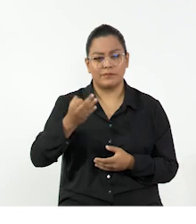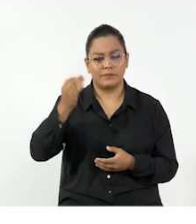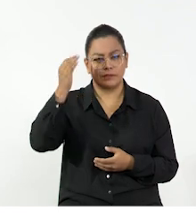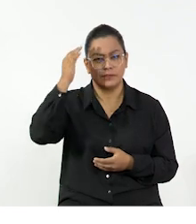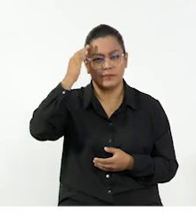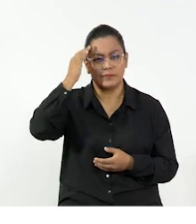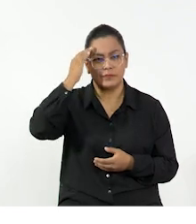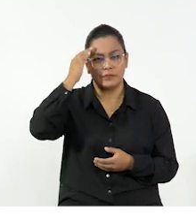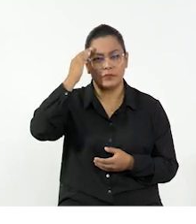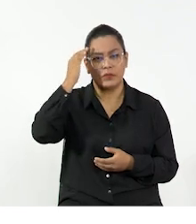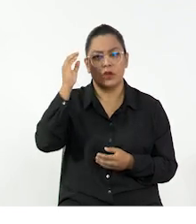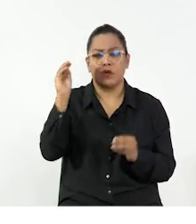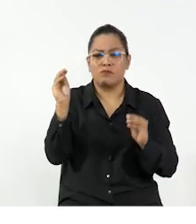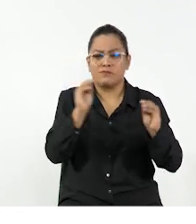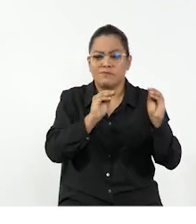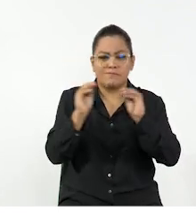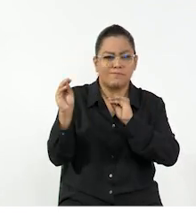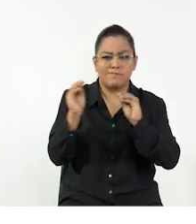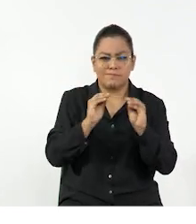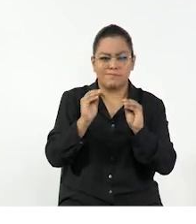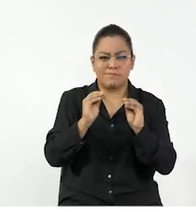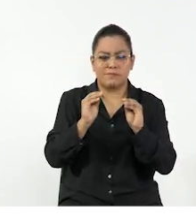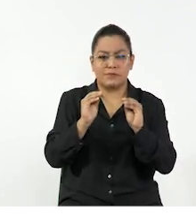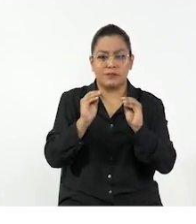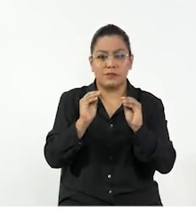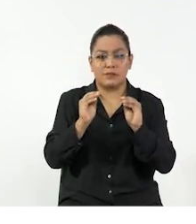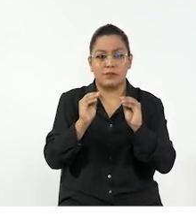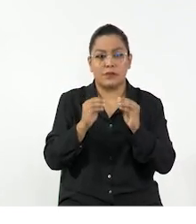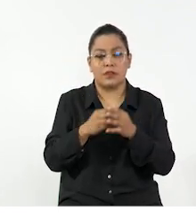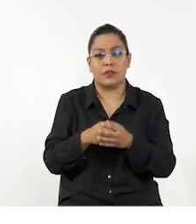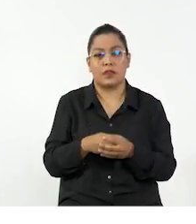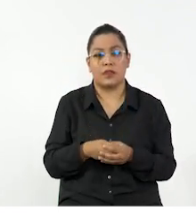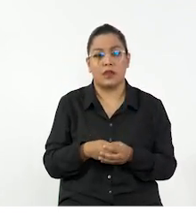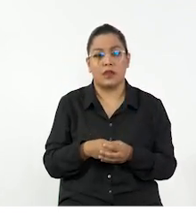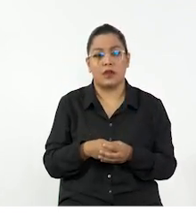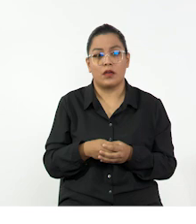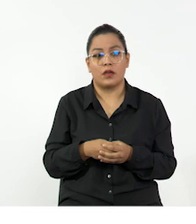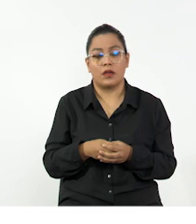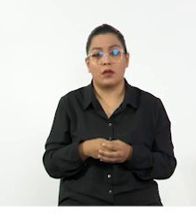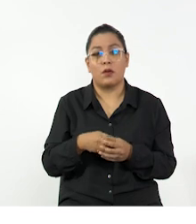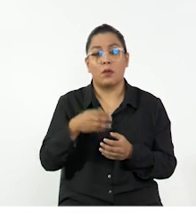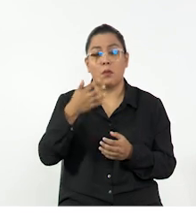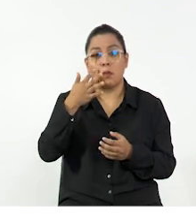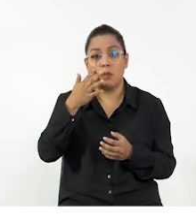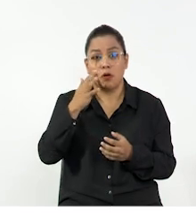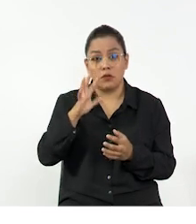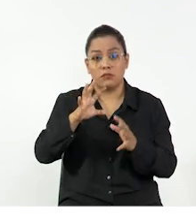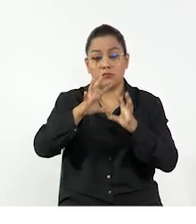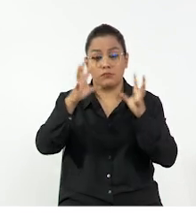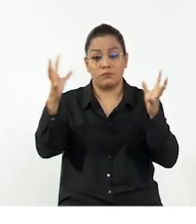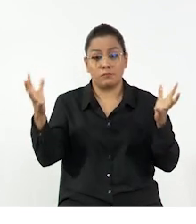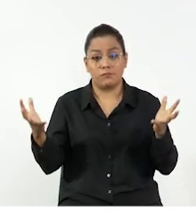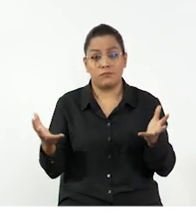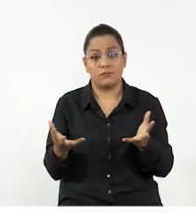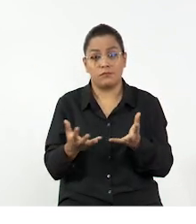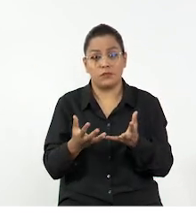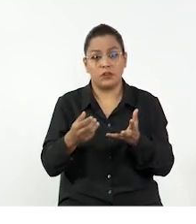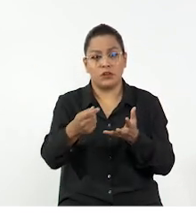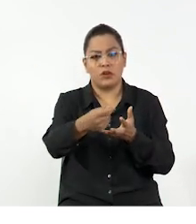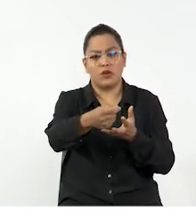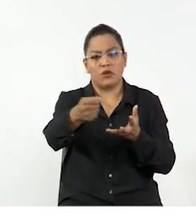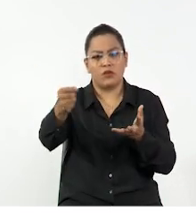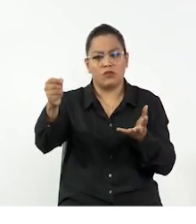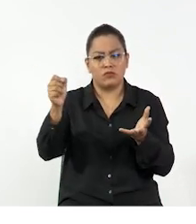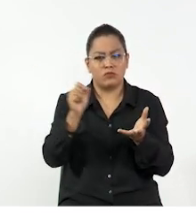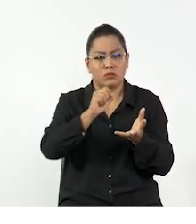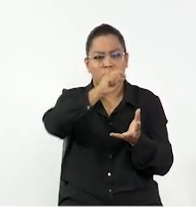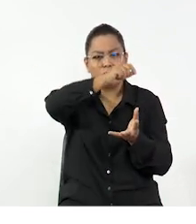Es necesario mencionar que no solamente existen movimientos de traslación, sino que también existen movimientos de rotación al